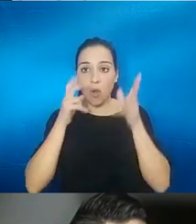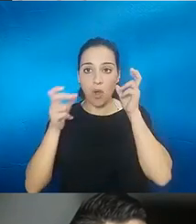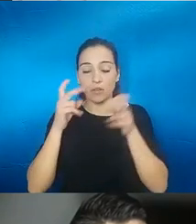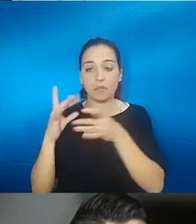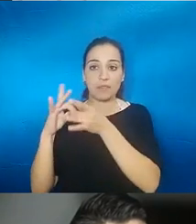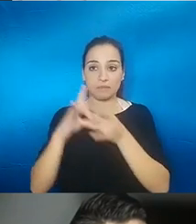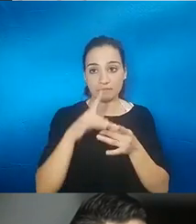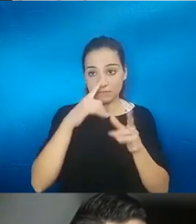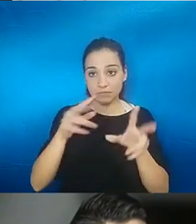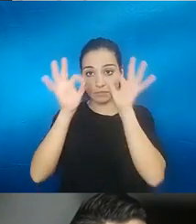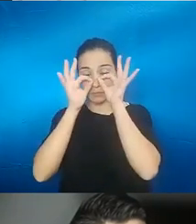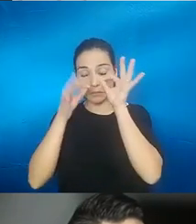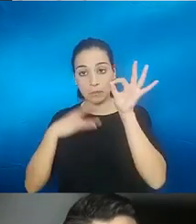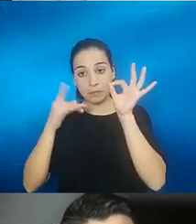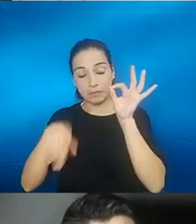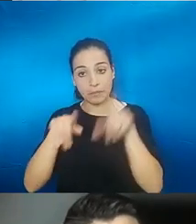mismo con mi olfato